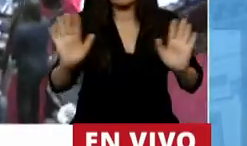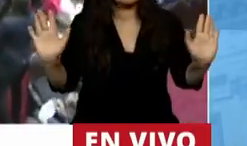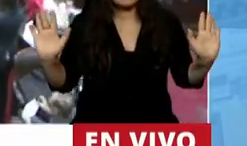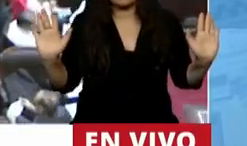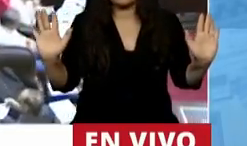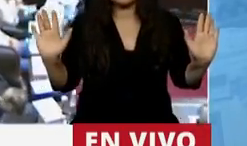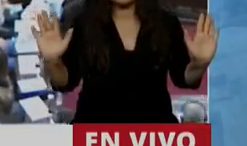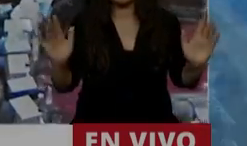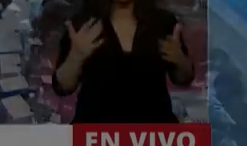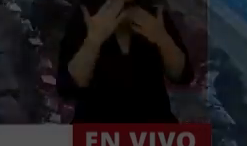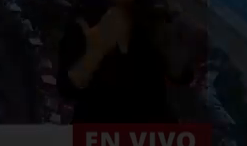diputado Ferreira.